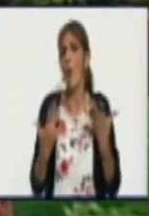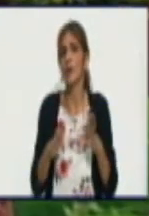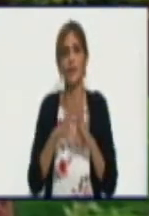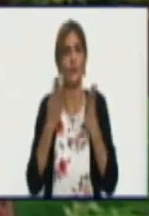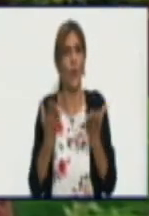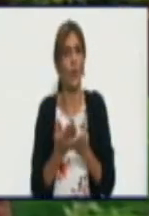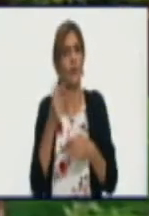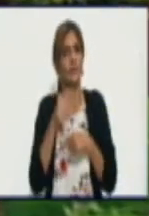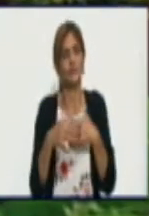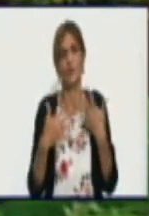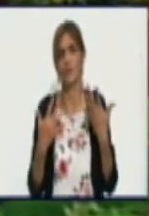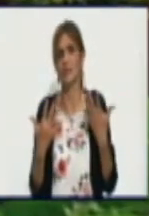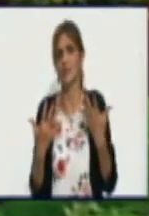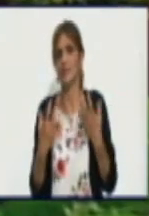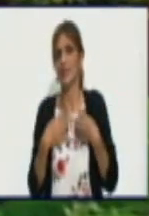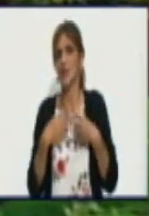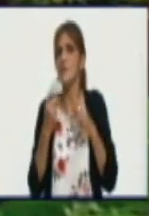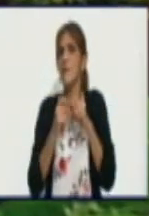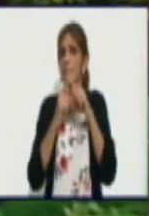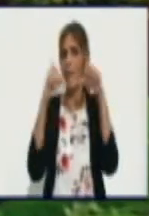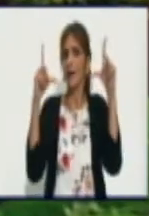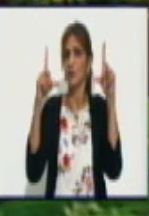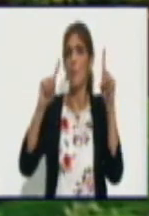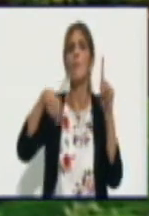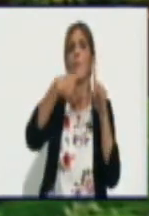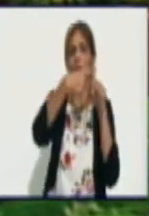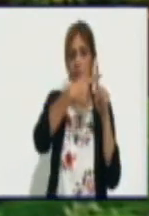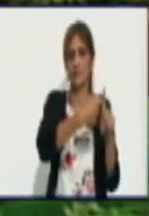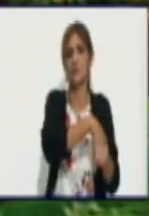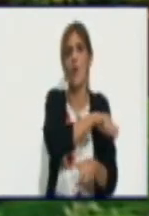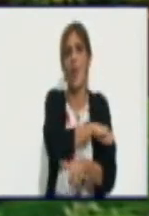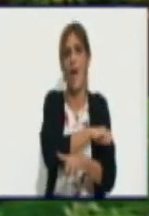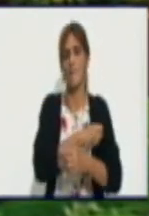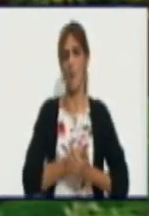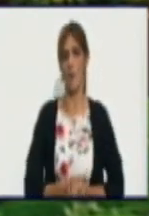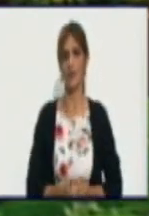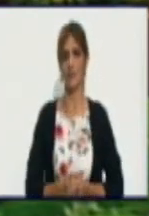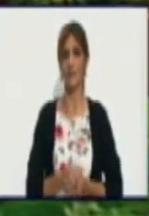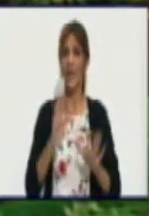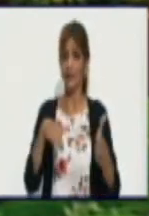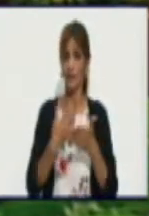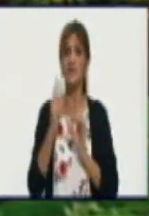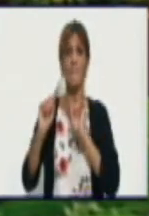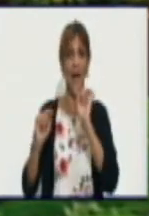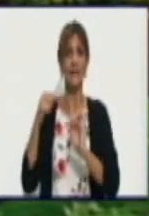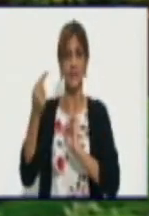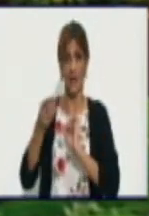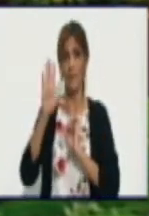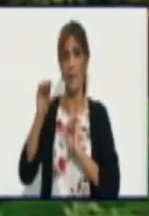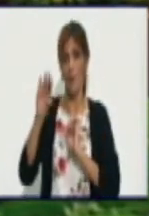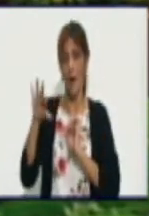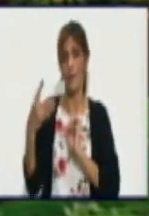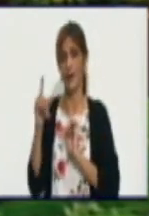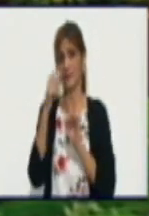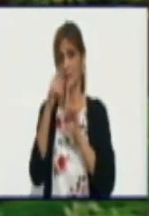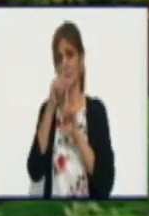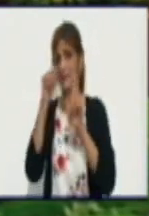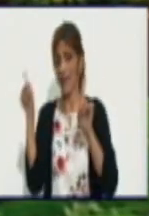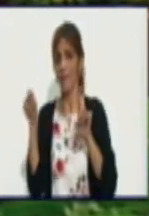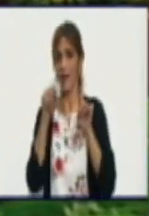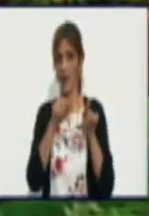un impacto positivo en nuestra población así que mañana estaremos esperando acá a Roger y a